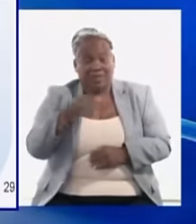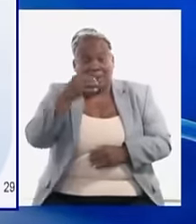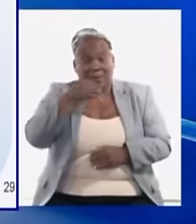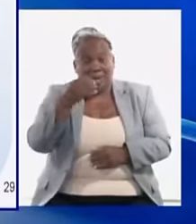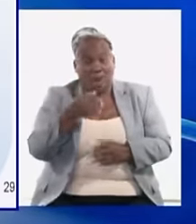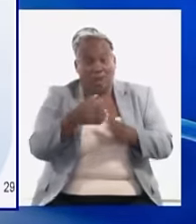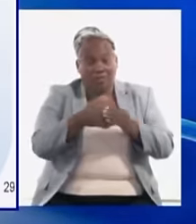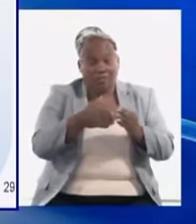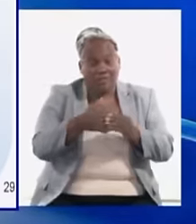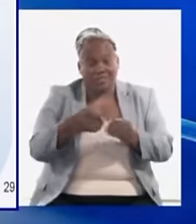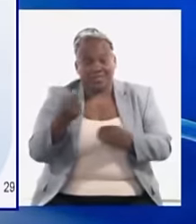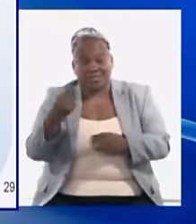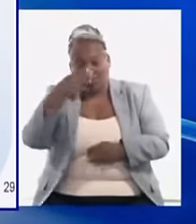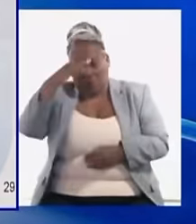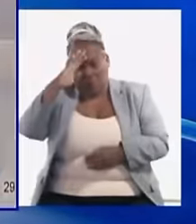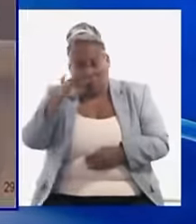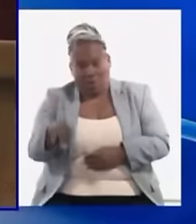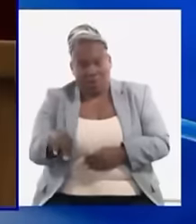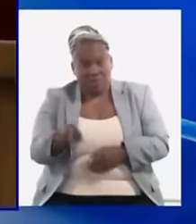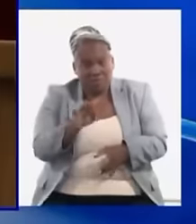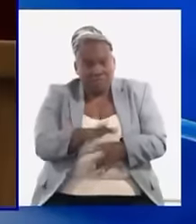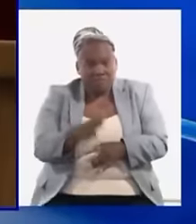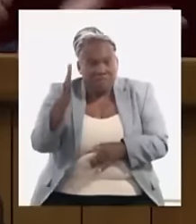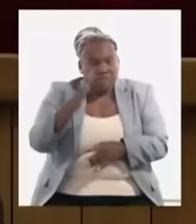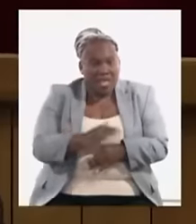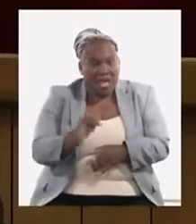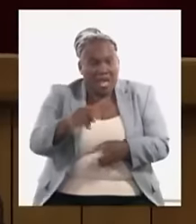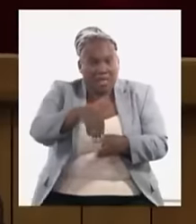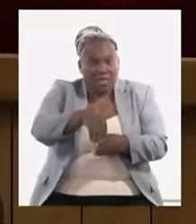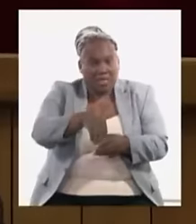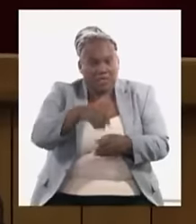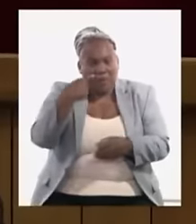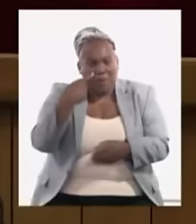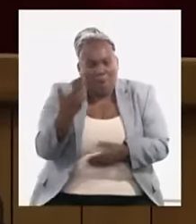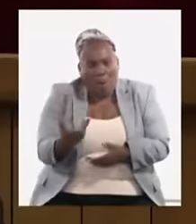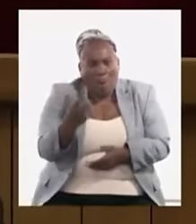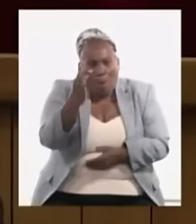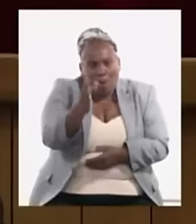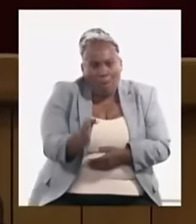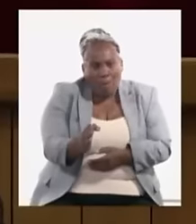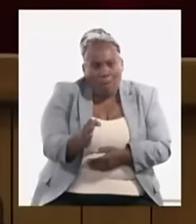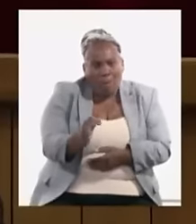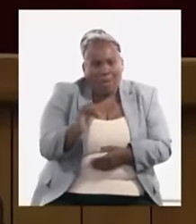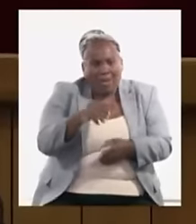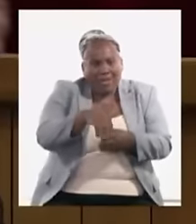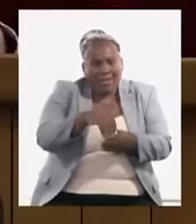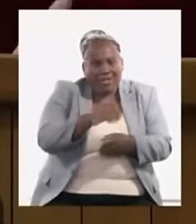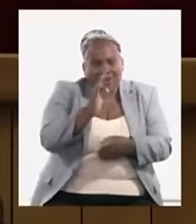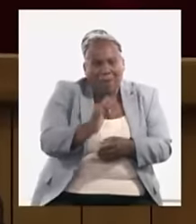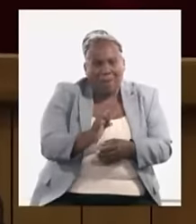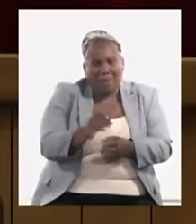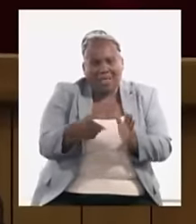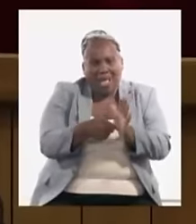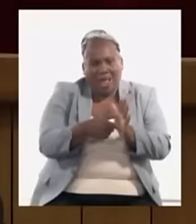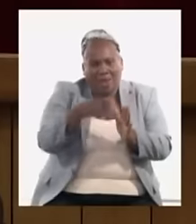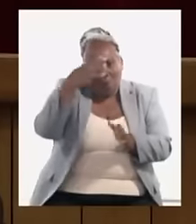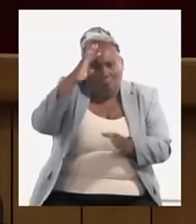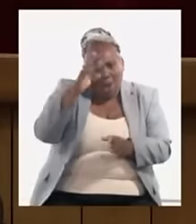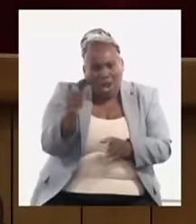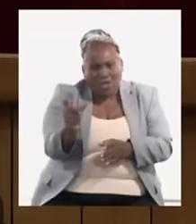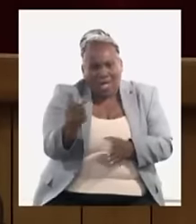y que parta también de los propios ingresos para ver cómo respetarle una parte de esos ingresos a los productores para que puedan seguir